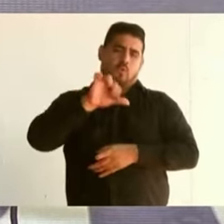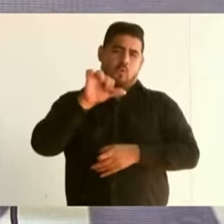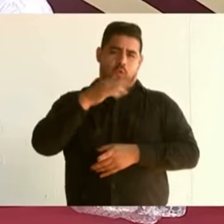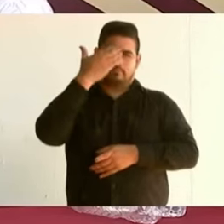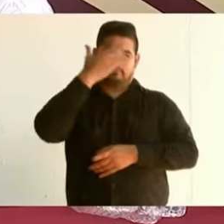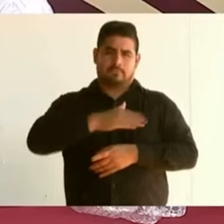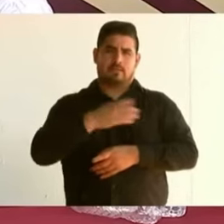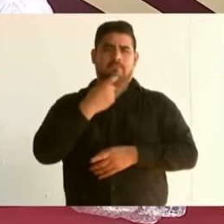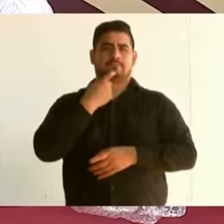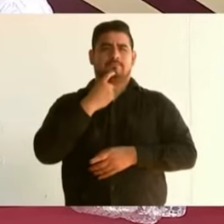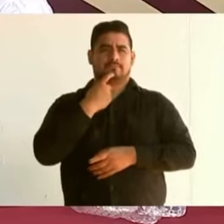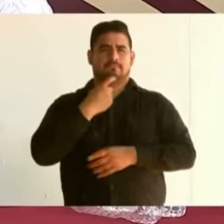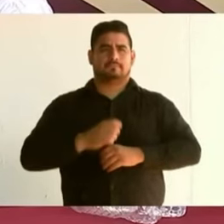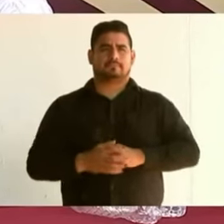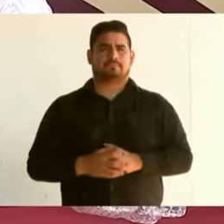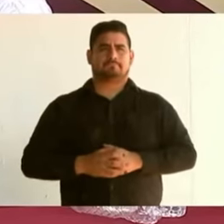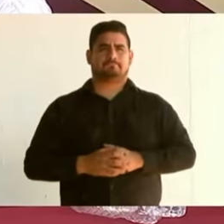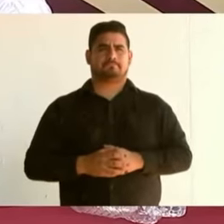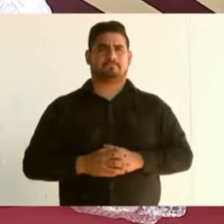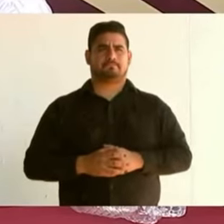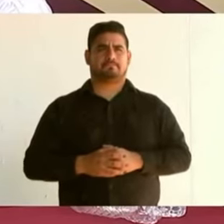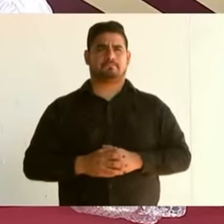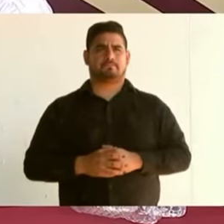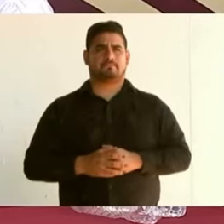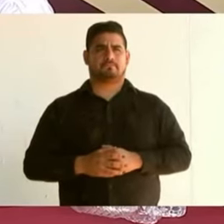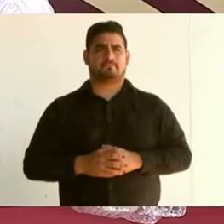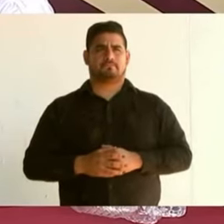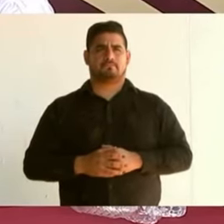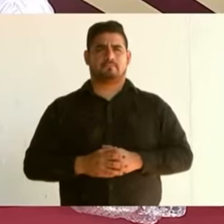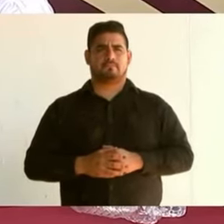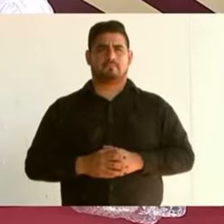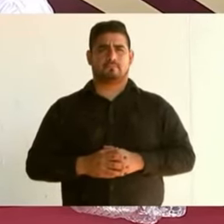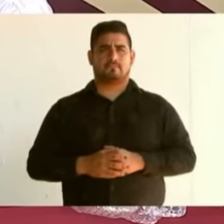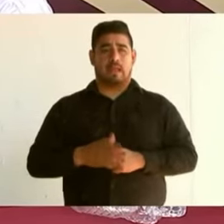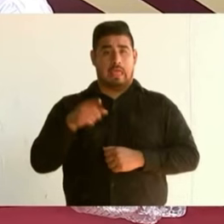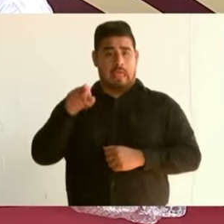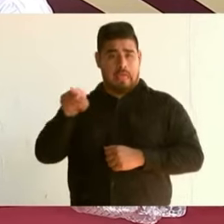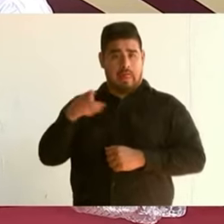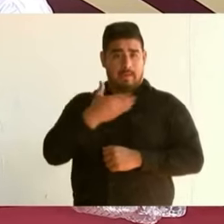Andrés Manuel López Obrador. Como presidente,